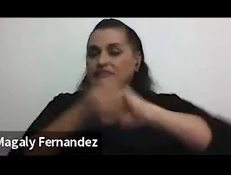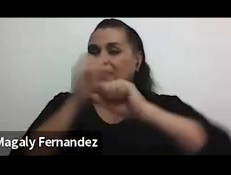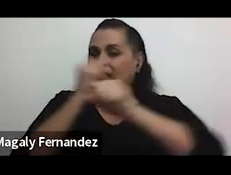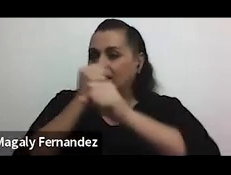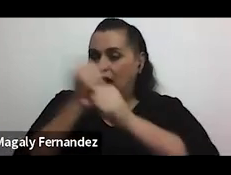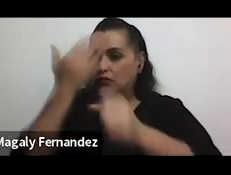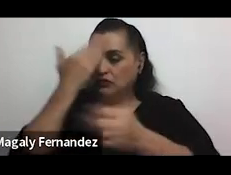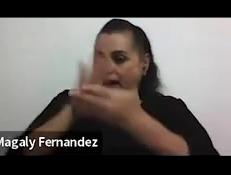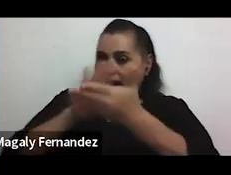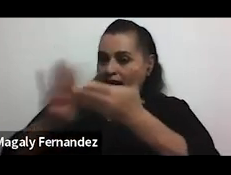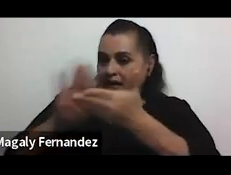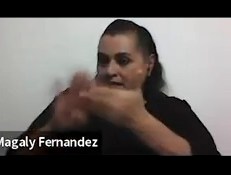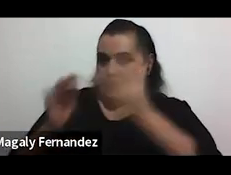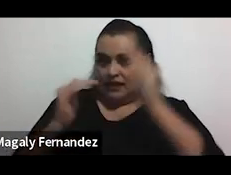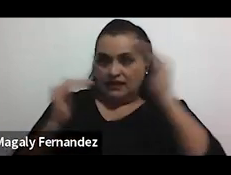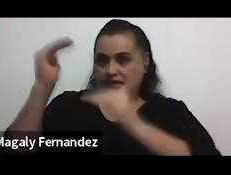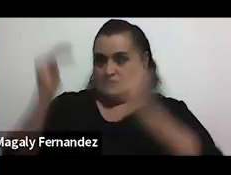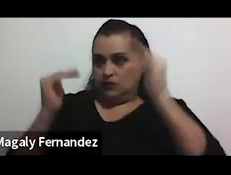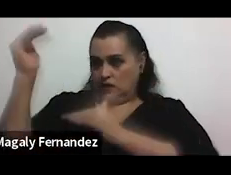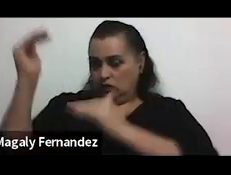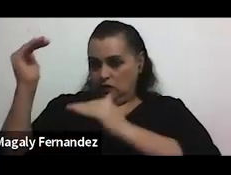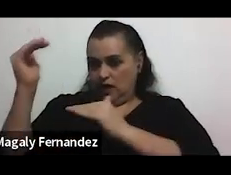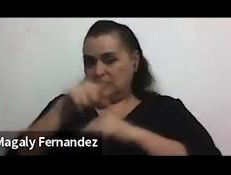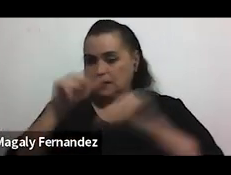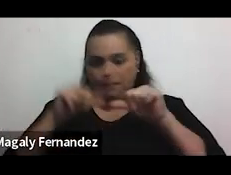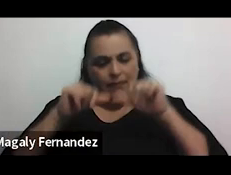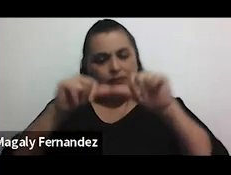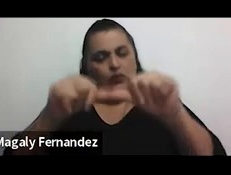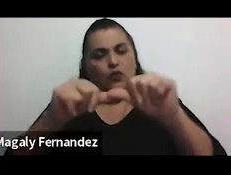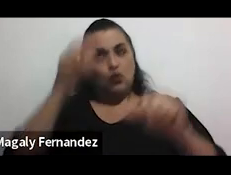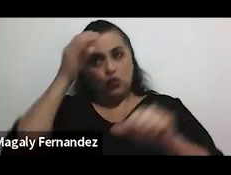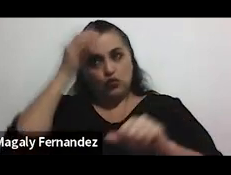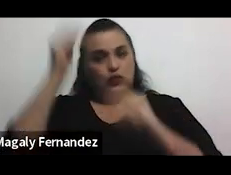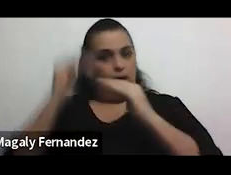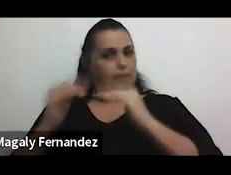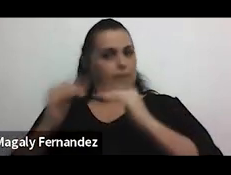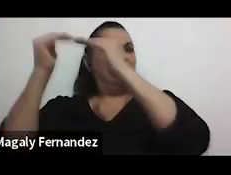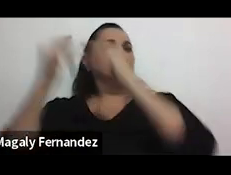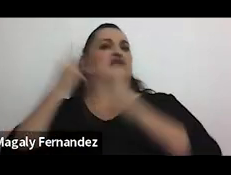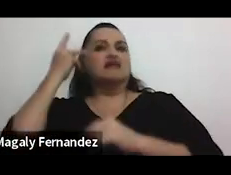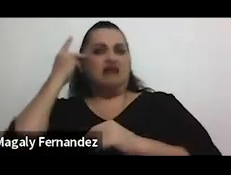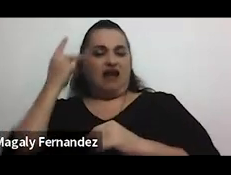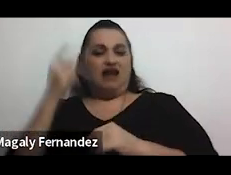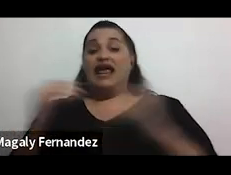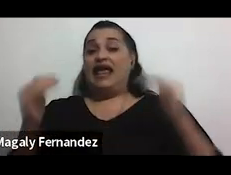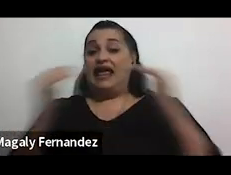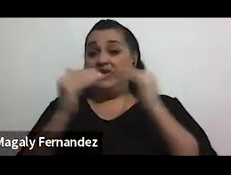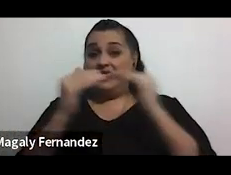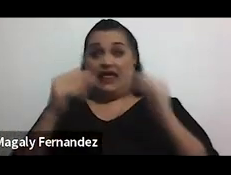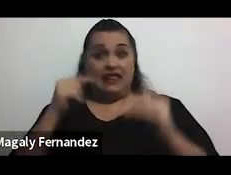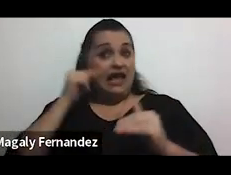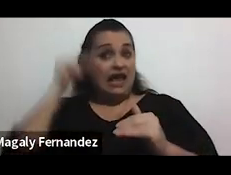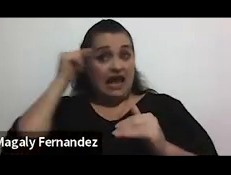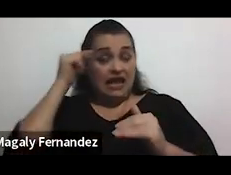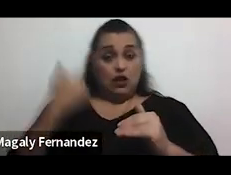eliminar esas desigualdades que ha perpetuado la cultura patriarcal y resaltar que la equidad de género es beneficioso para todos